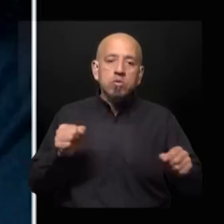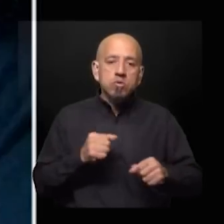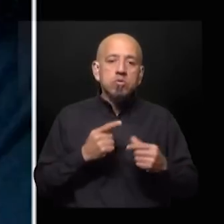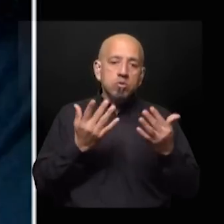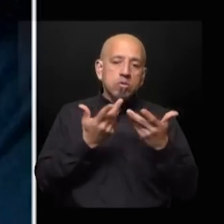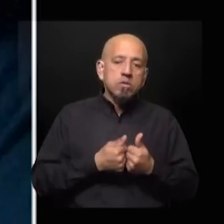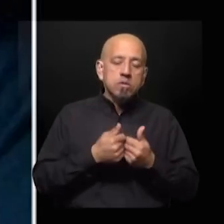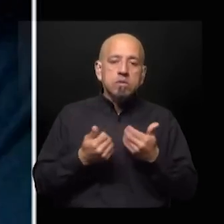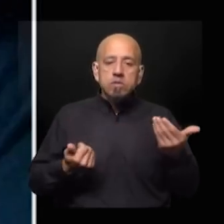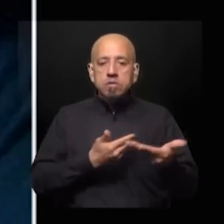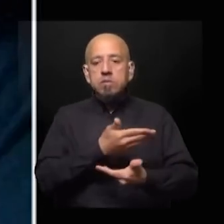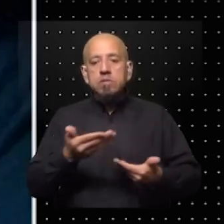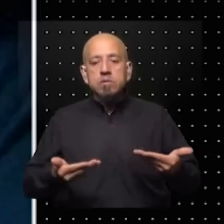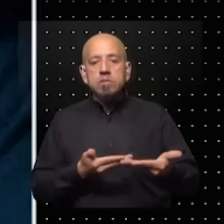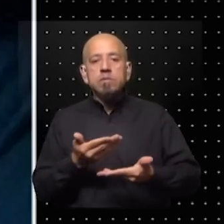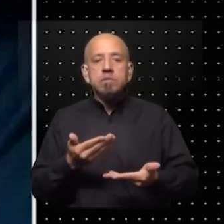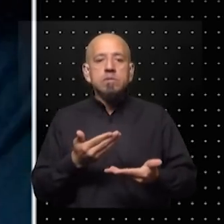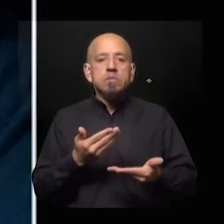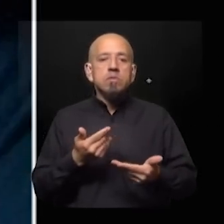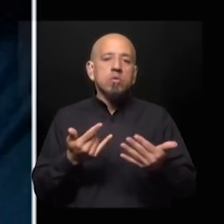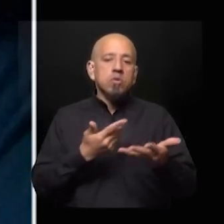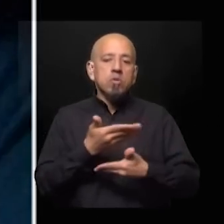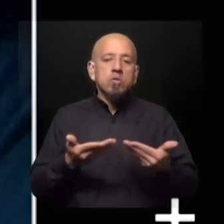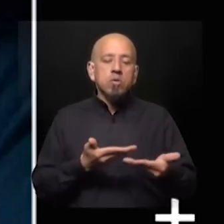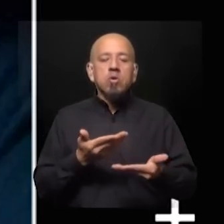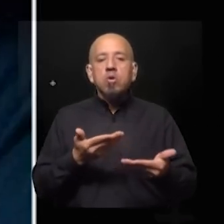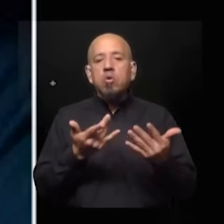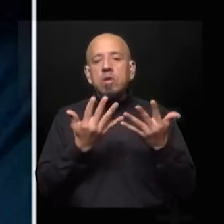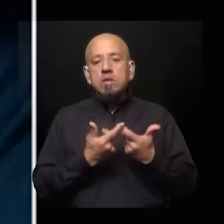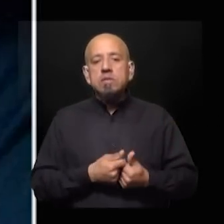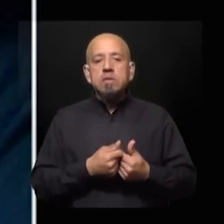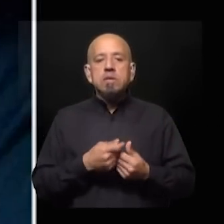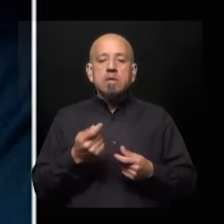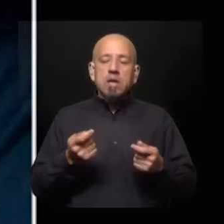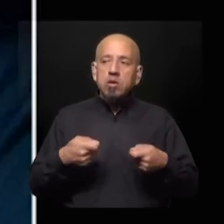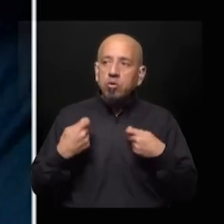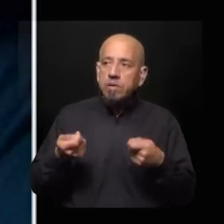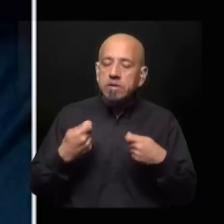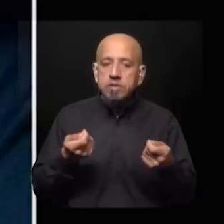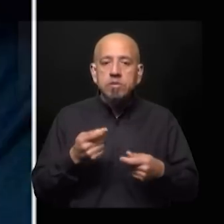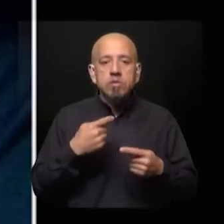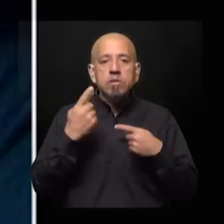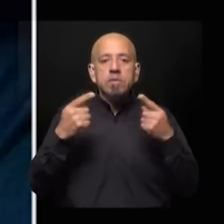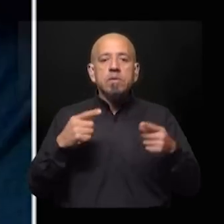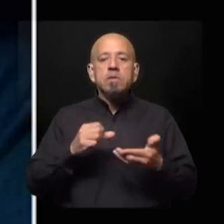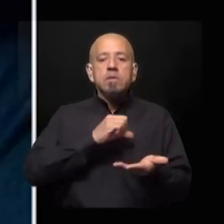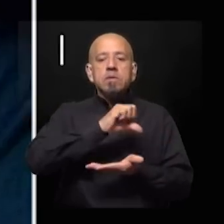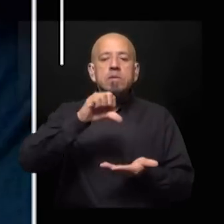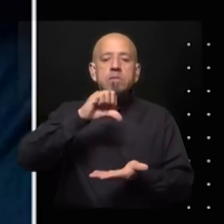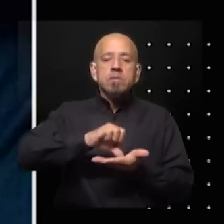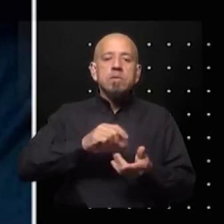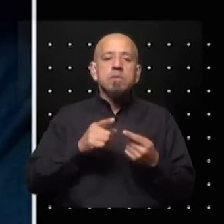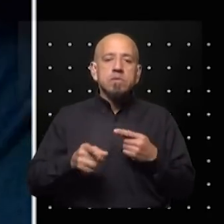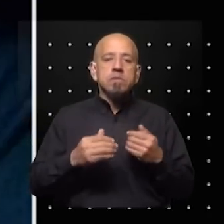solidaridad colectiva, intentar organizar el comercio entre los diferentes países, y también una apuesta por